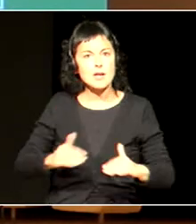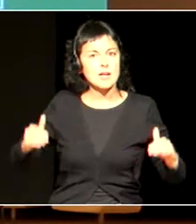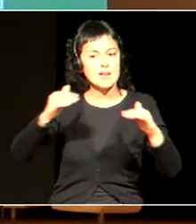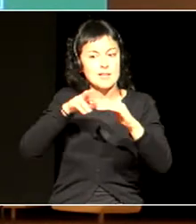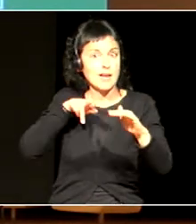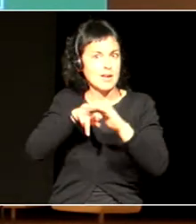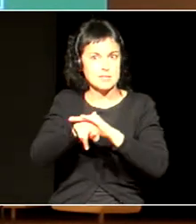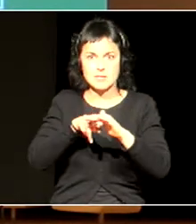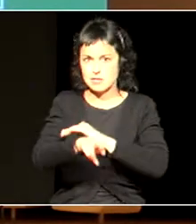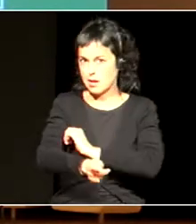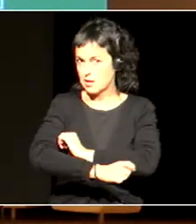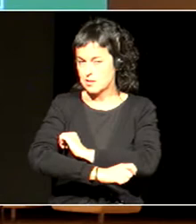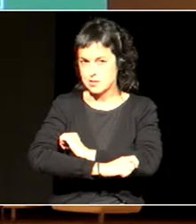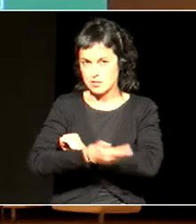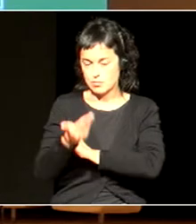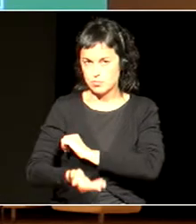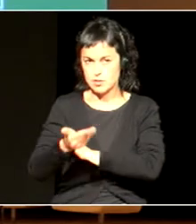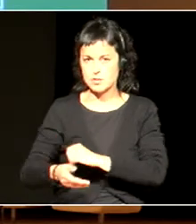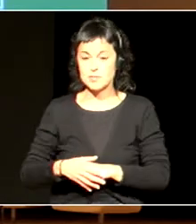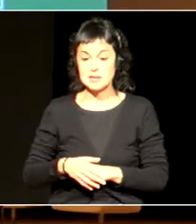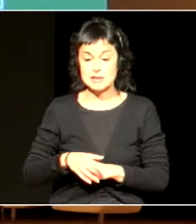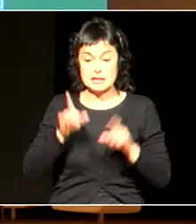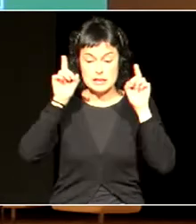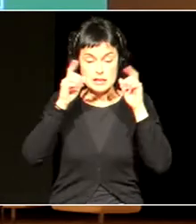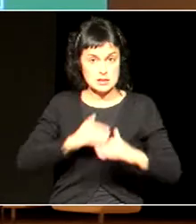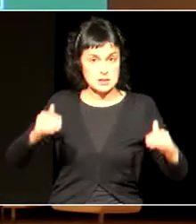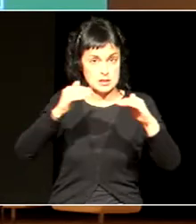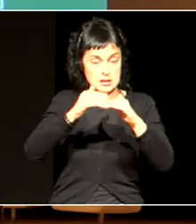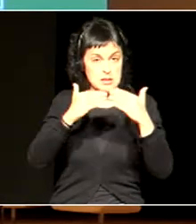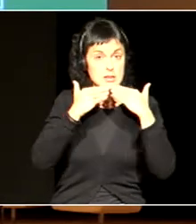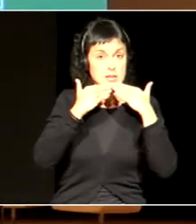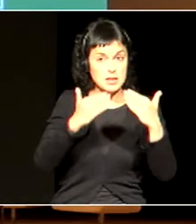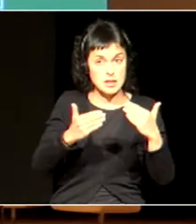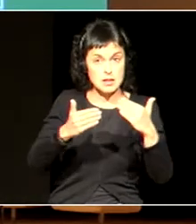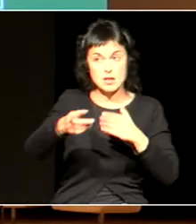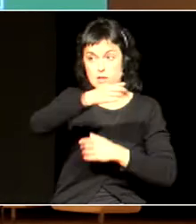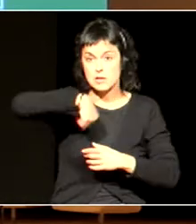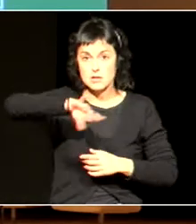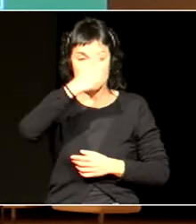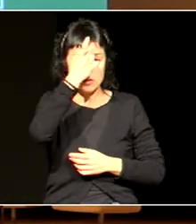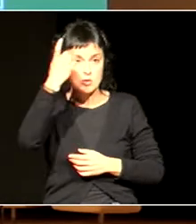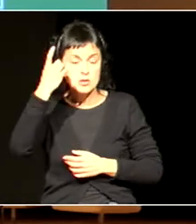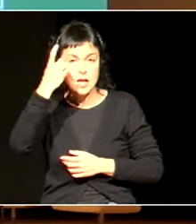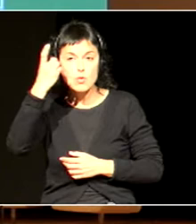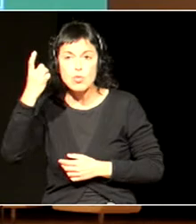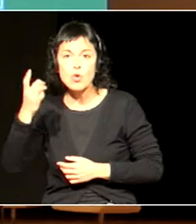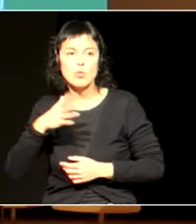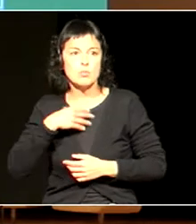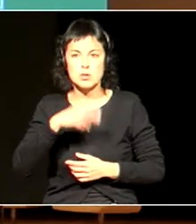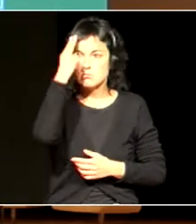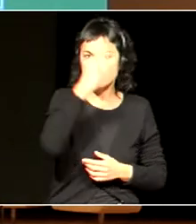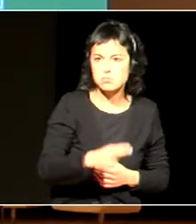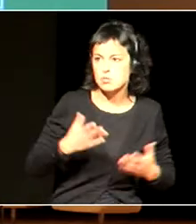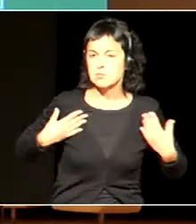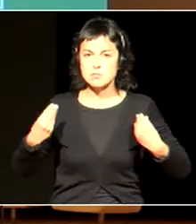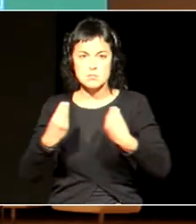estrategikoa. Eskidetzaren bitartez, gure ikaslek aukera dute elkar bizitza, errespetua eta